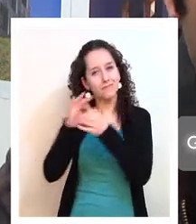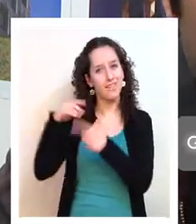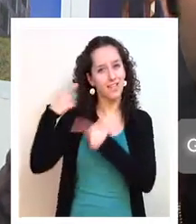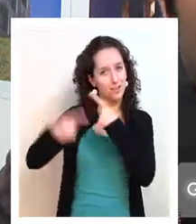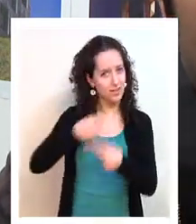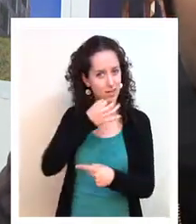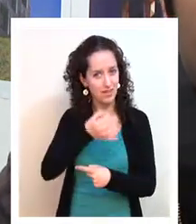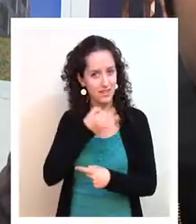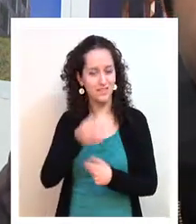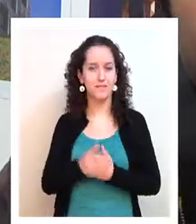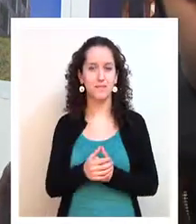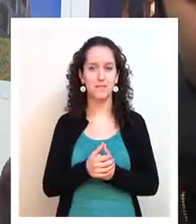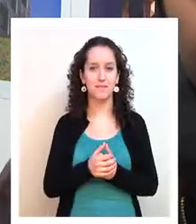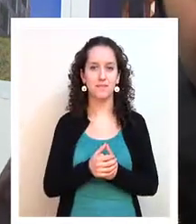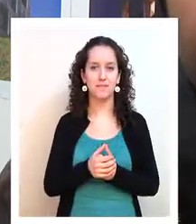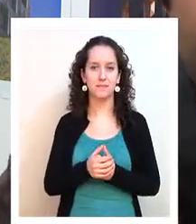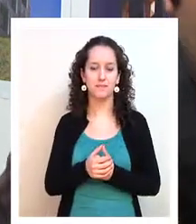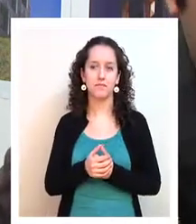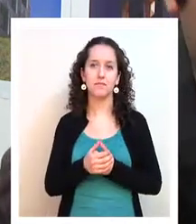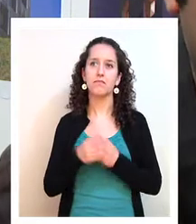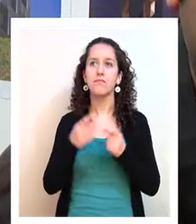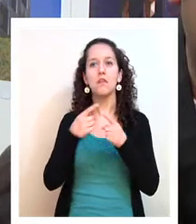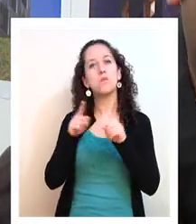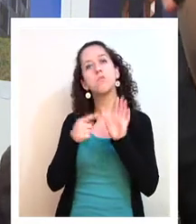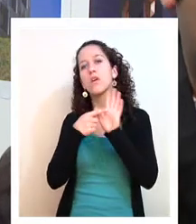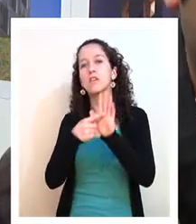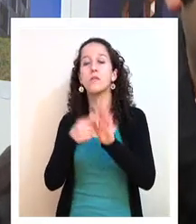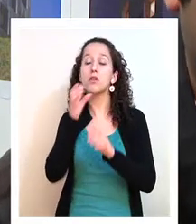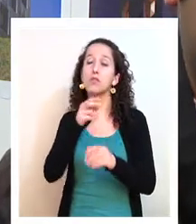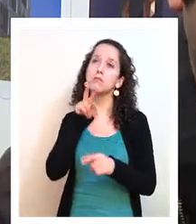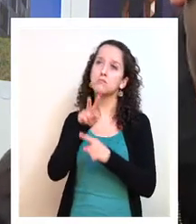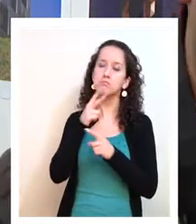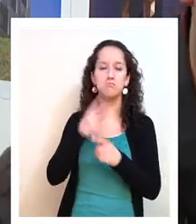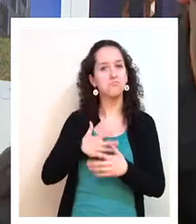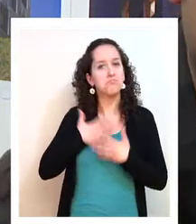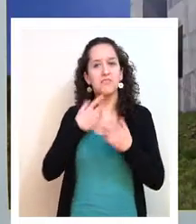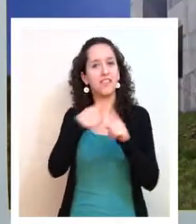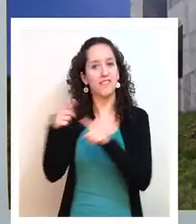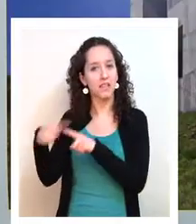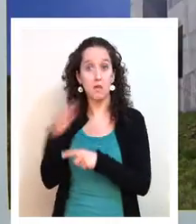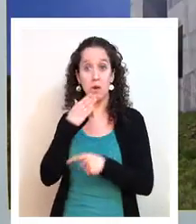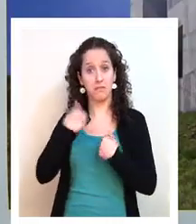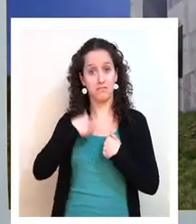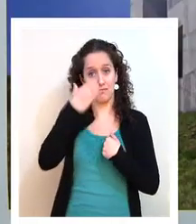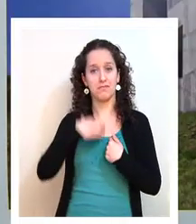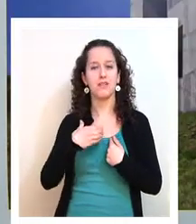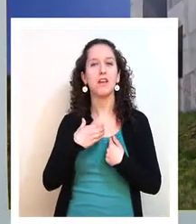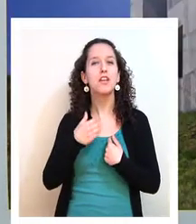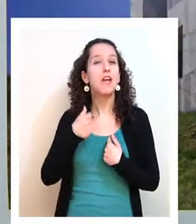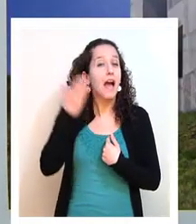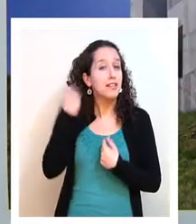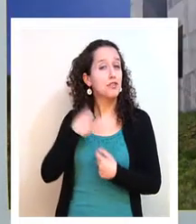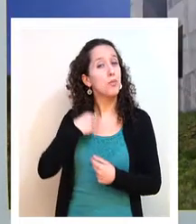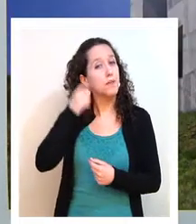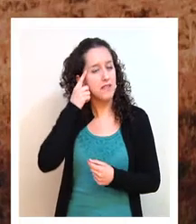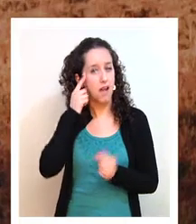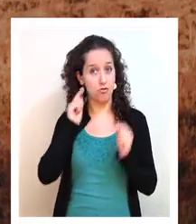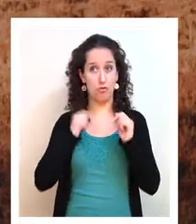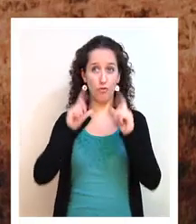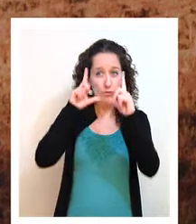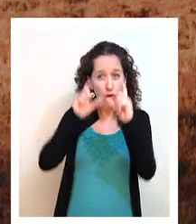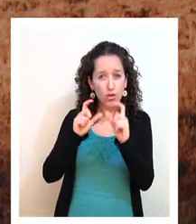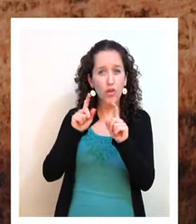relatos y generar distintas expresiones en la gente y en uno mismo. Yo tenía una concepción de que al tomar la